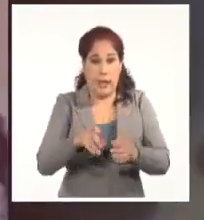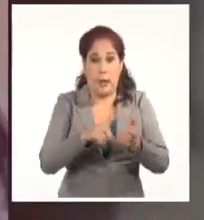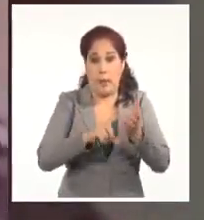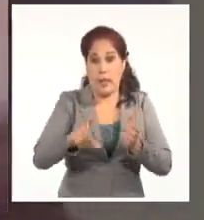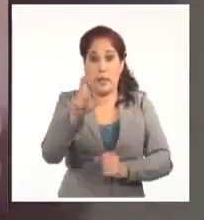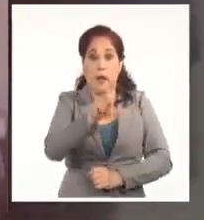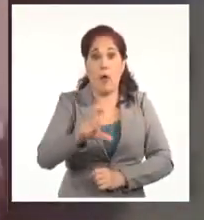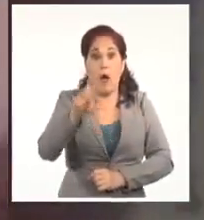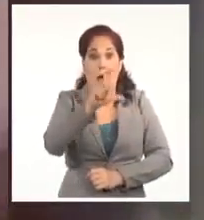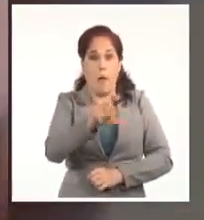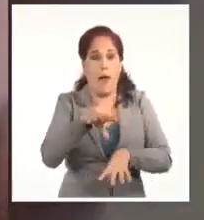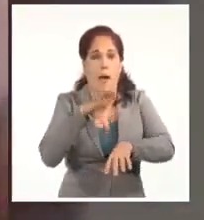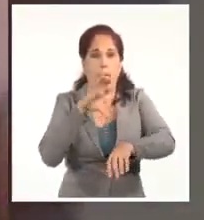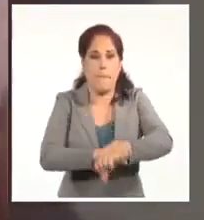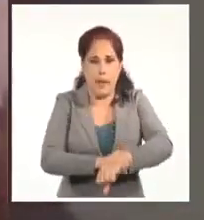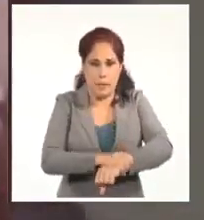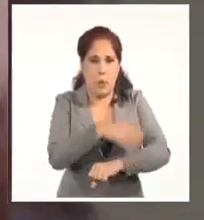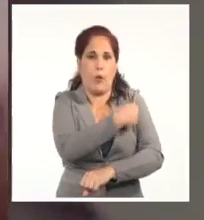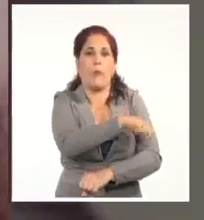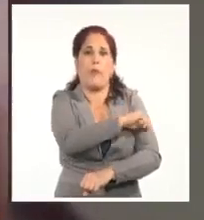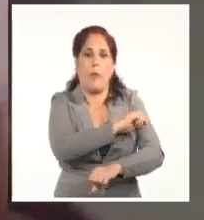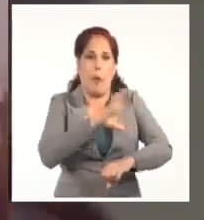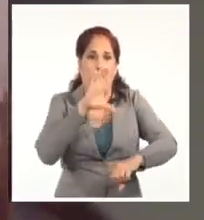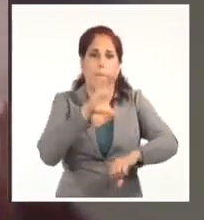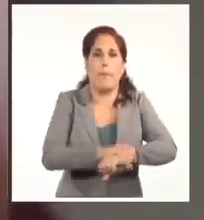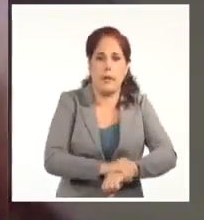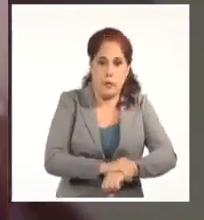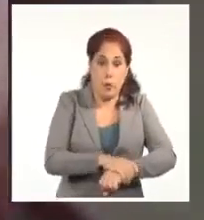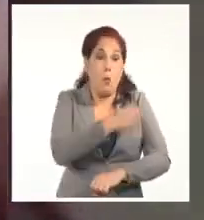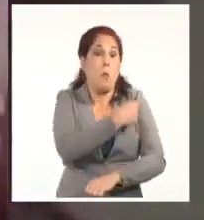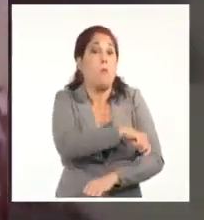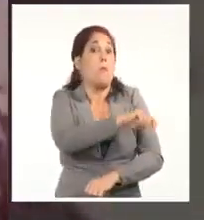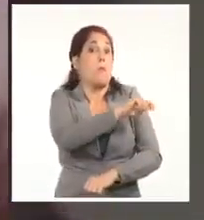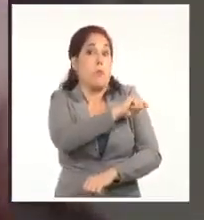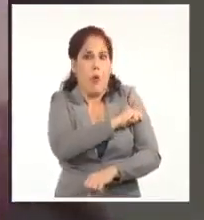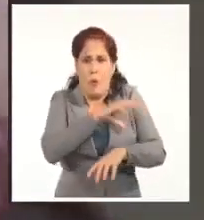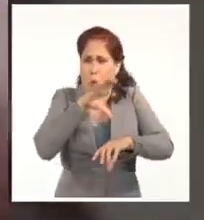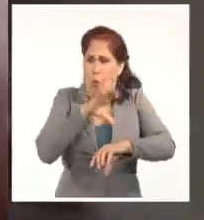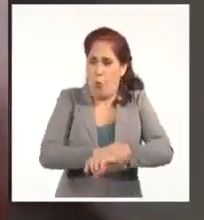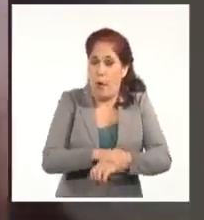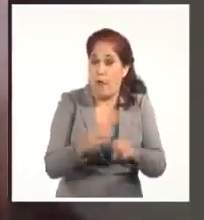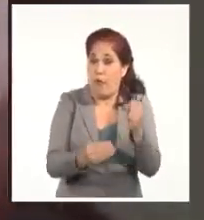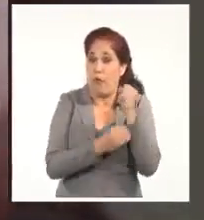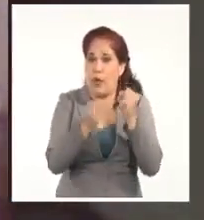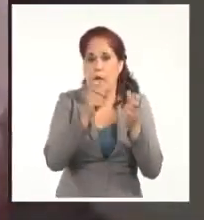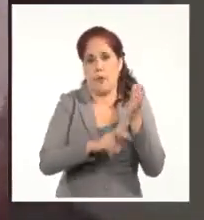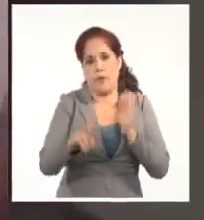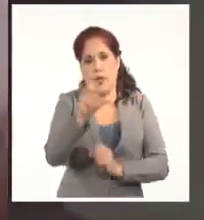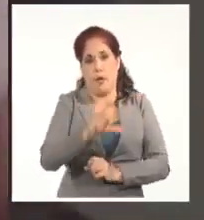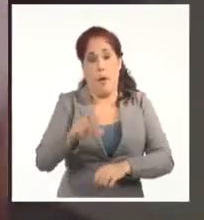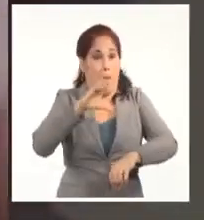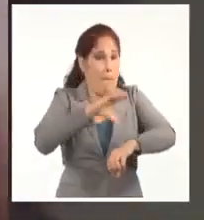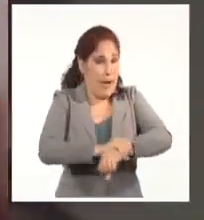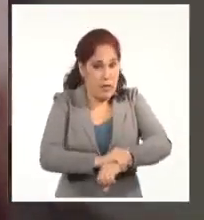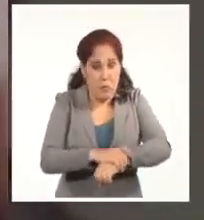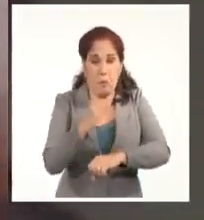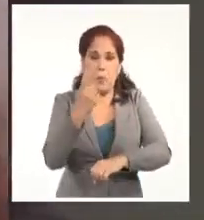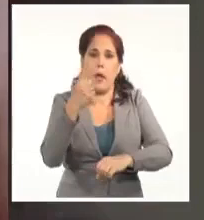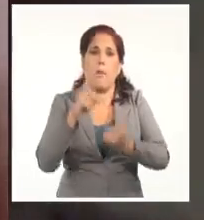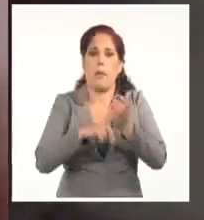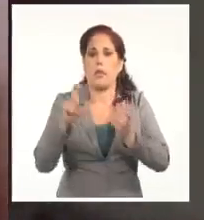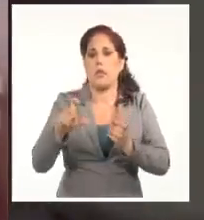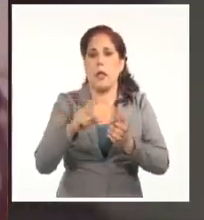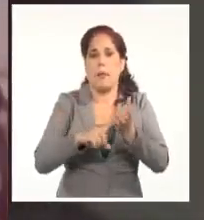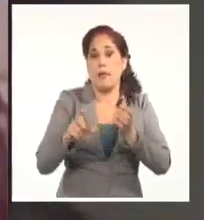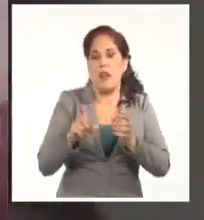Camagüey ha sido arrestado por el pueblo. El pueblo tomó el poder en Camagüey. El pueblo arrestó al primer secretario del partido. no lo tienen, no se